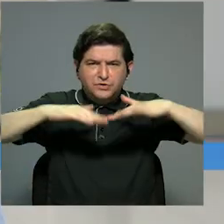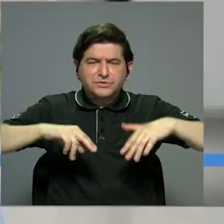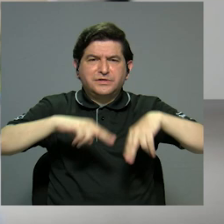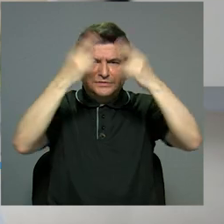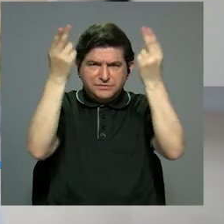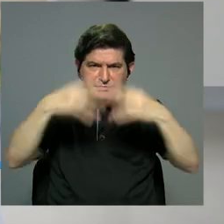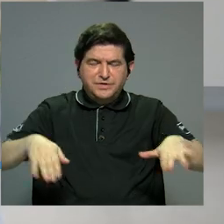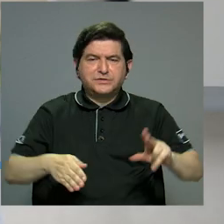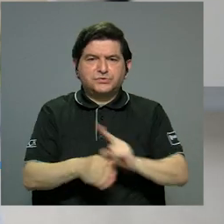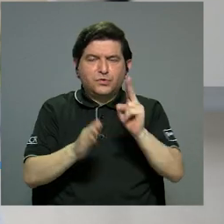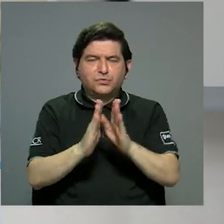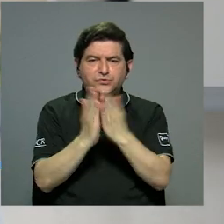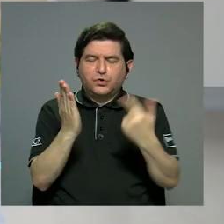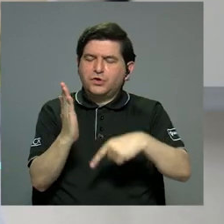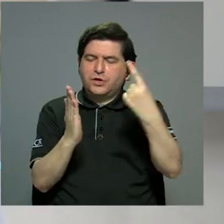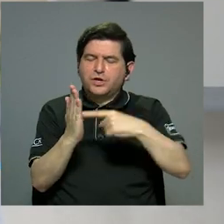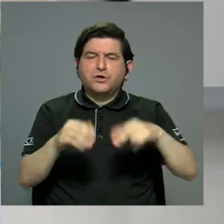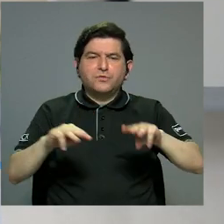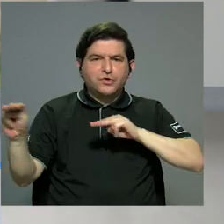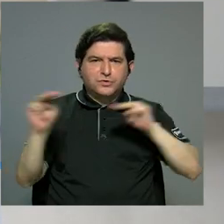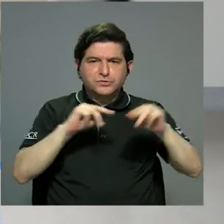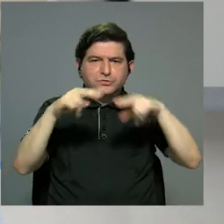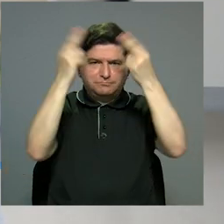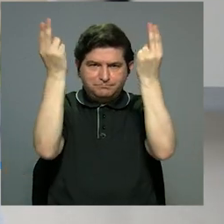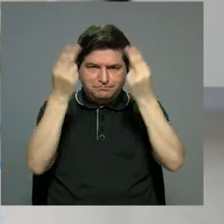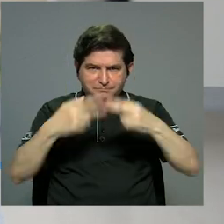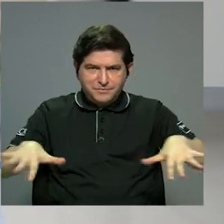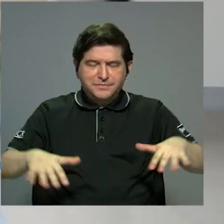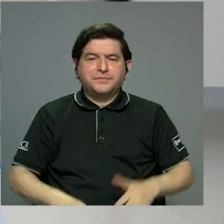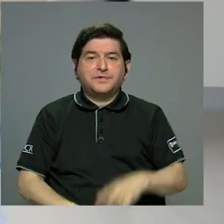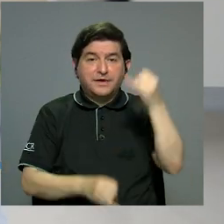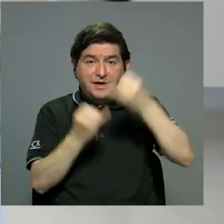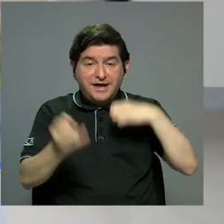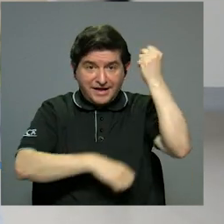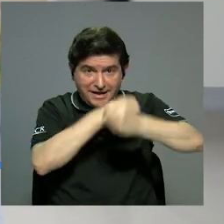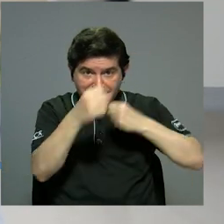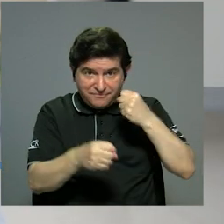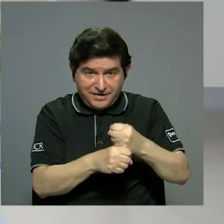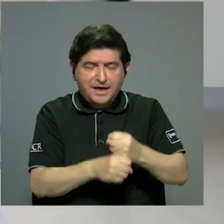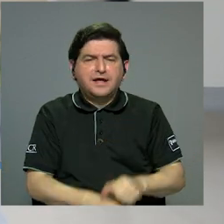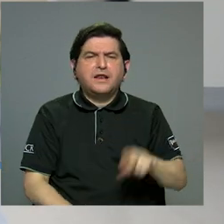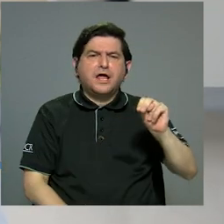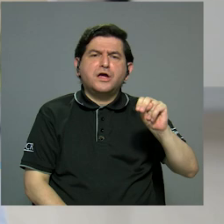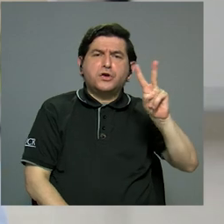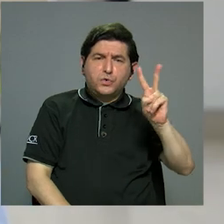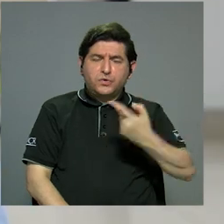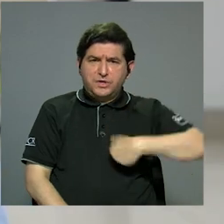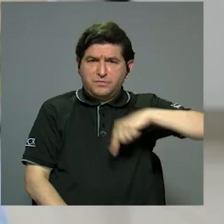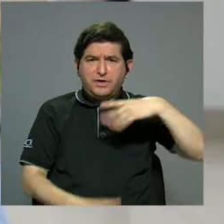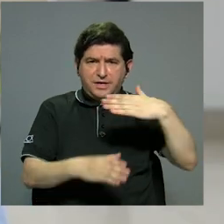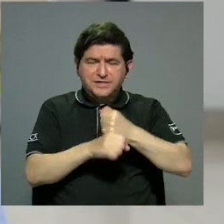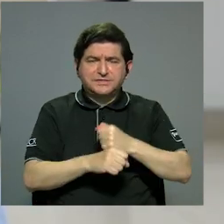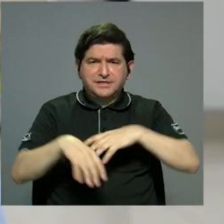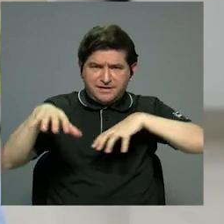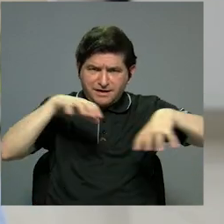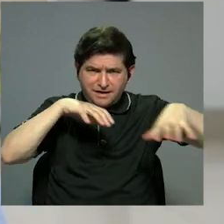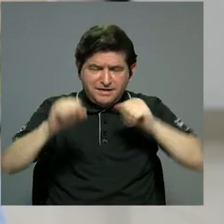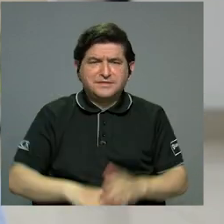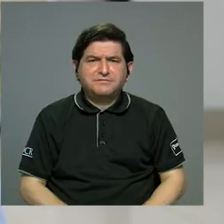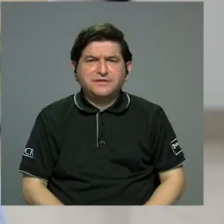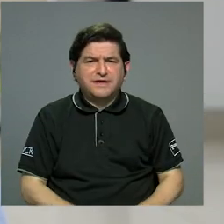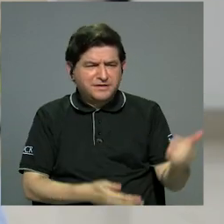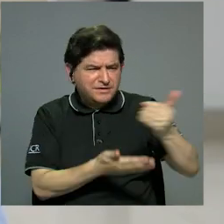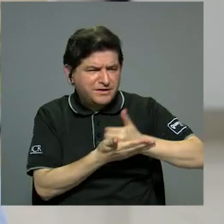virtuales, uso de libros de calificaciones en la edición virtual y a final de año, a finales de noviembre queremos hacer una jornada